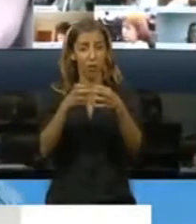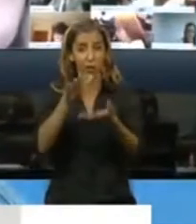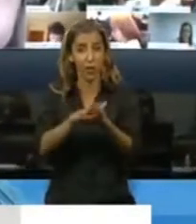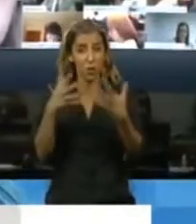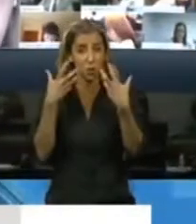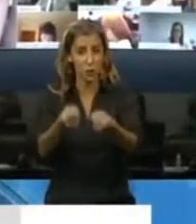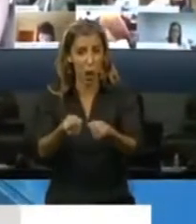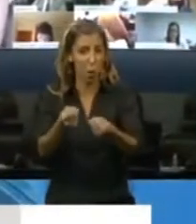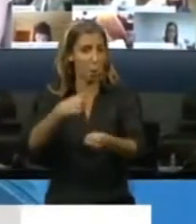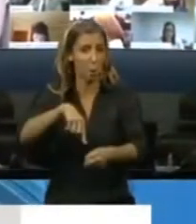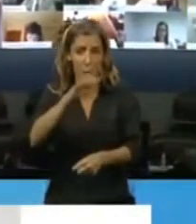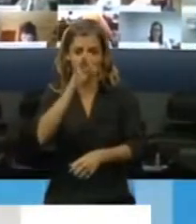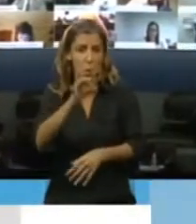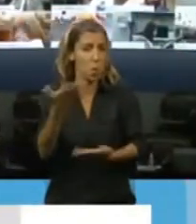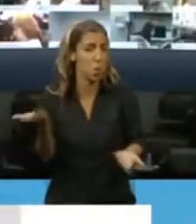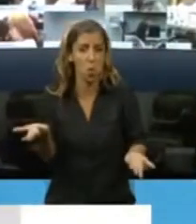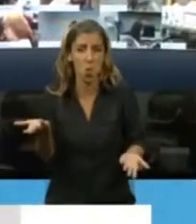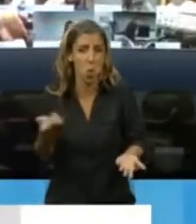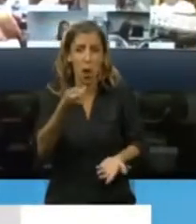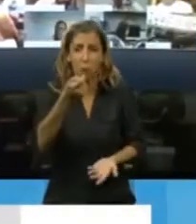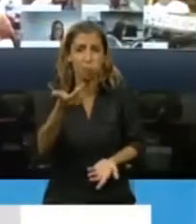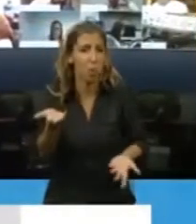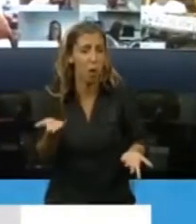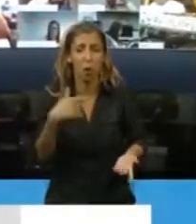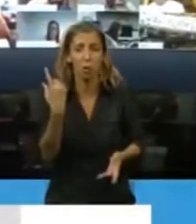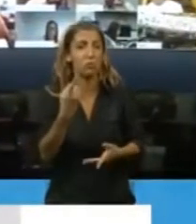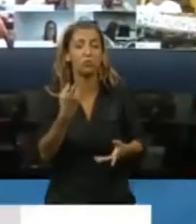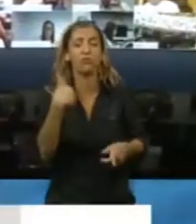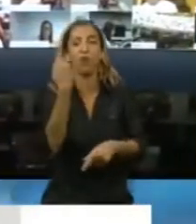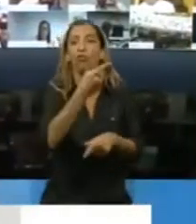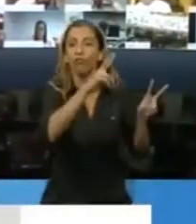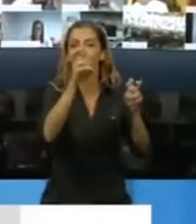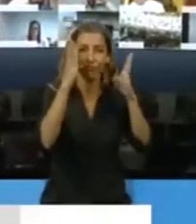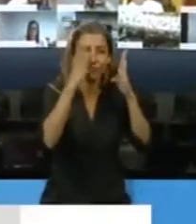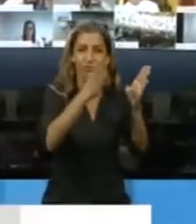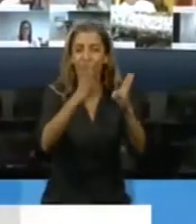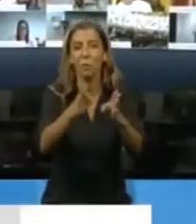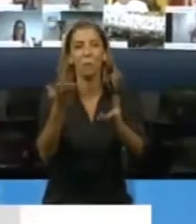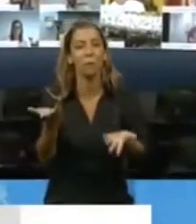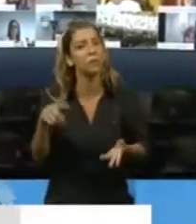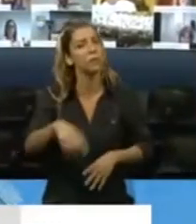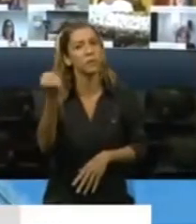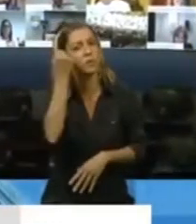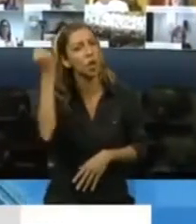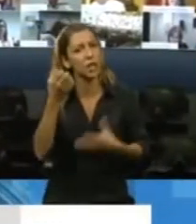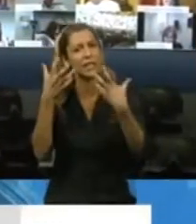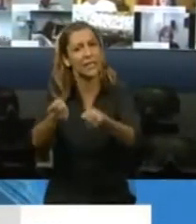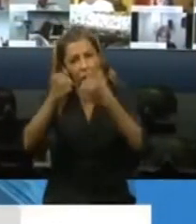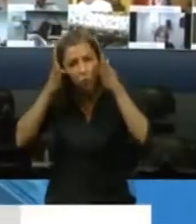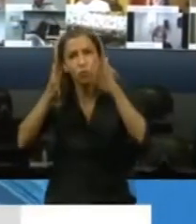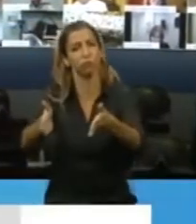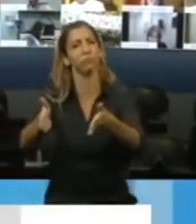salud como eje de la administración. Y lo señalo porque si bien estas iniciativas son muy importantes,